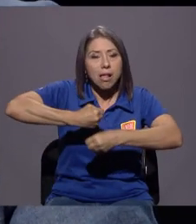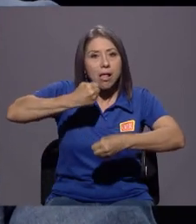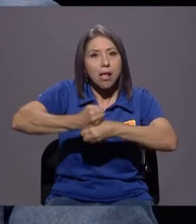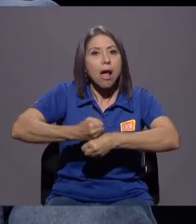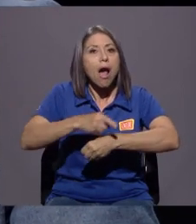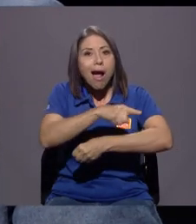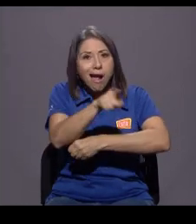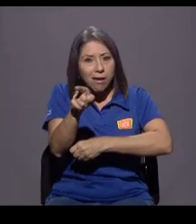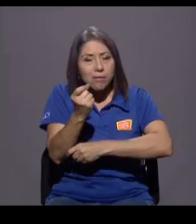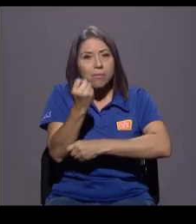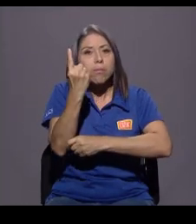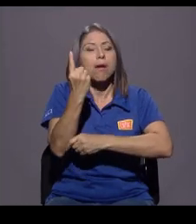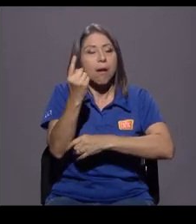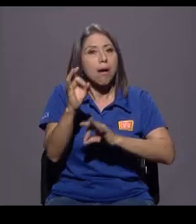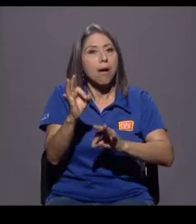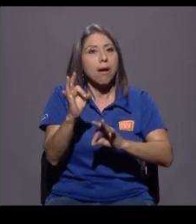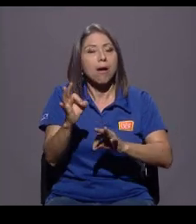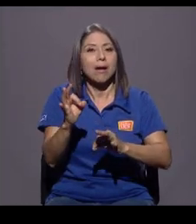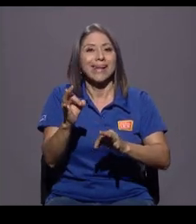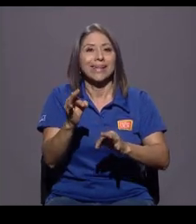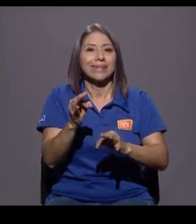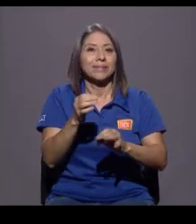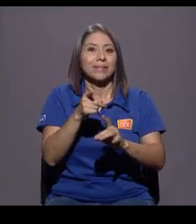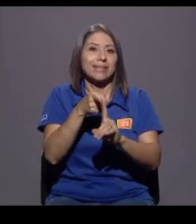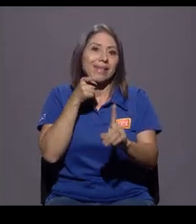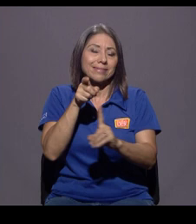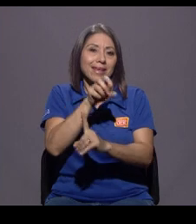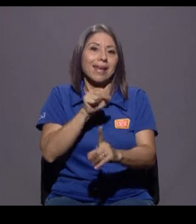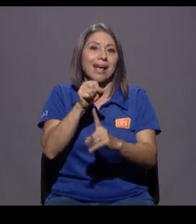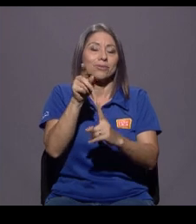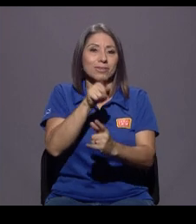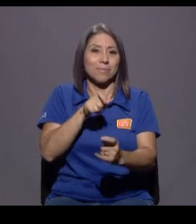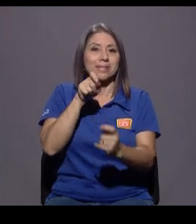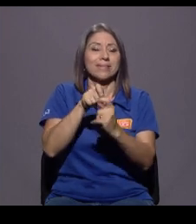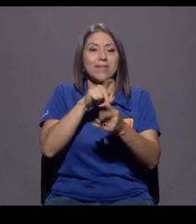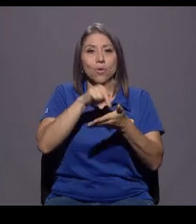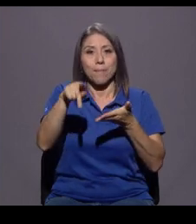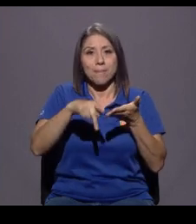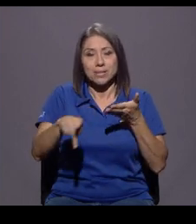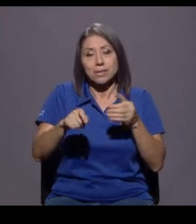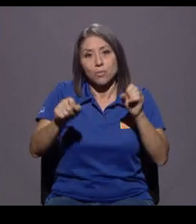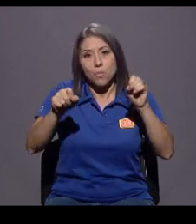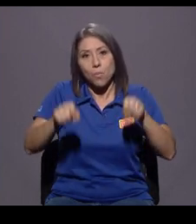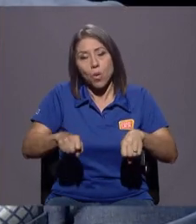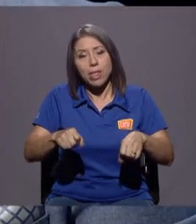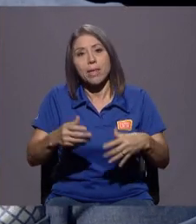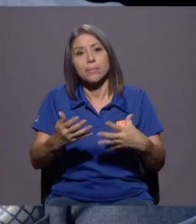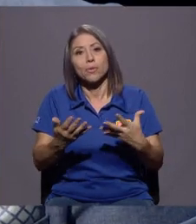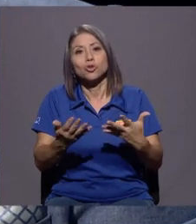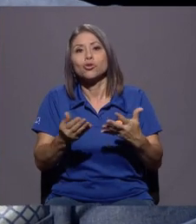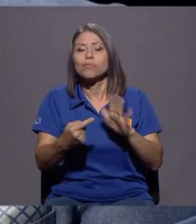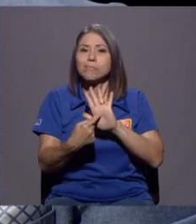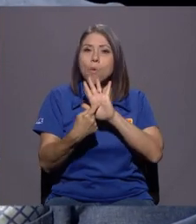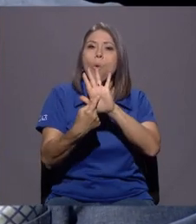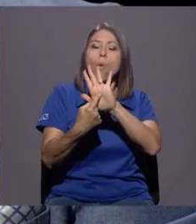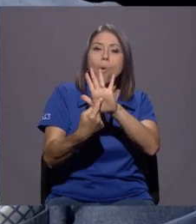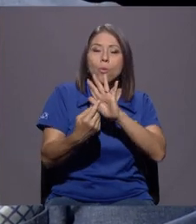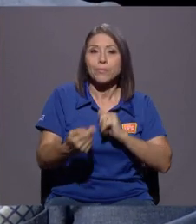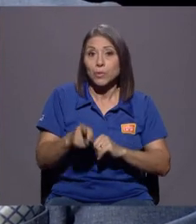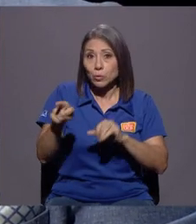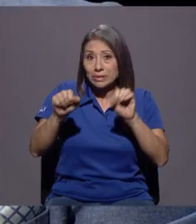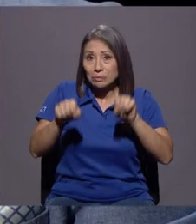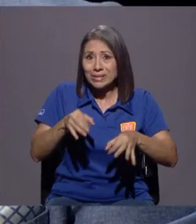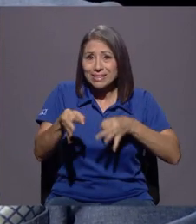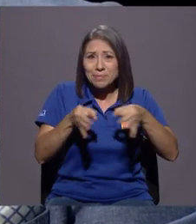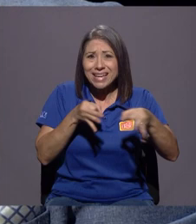entienda, lo comprenda, y que desde el caso específico de Pérez Celedón podemos tener algo que, de algún modo, lo muestra. ¿Usted me puede